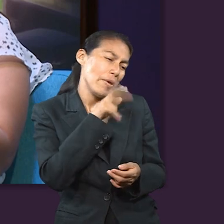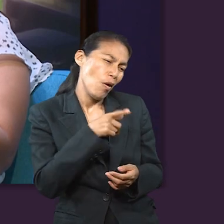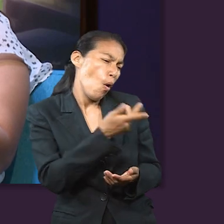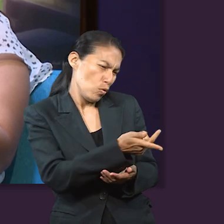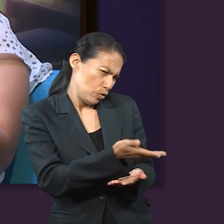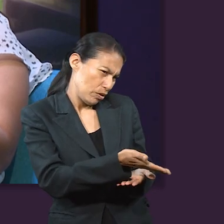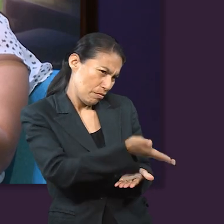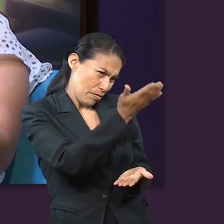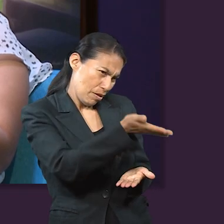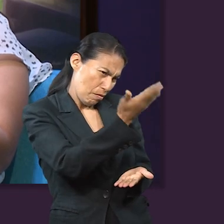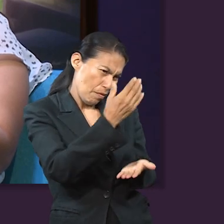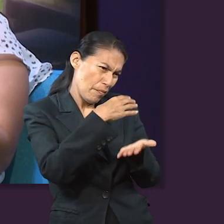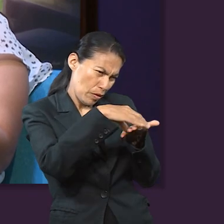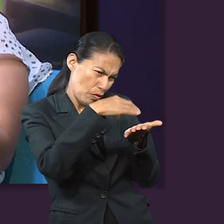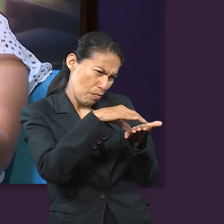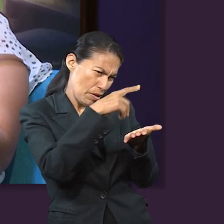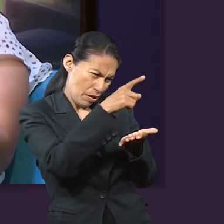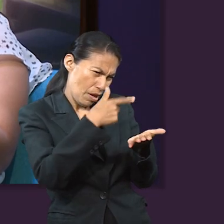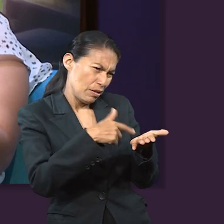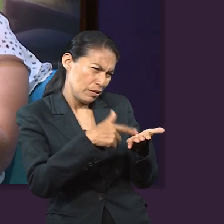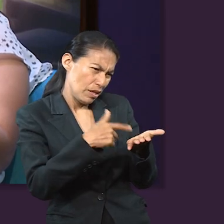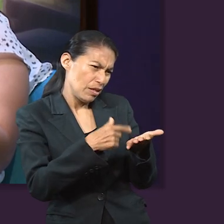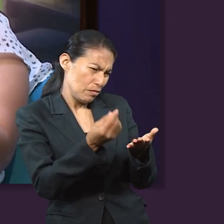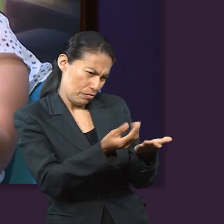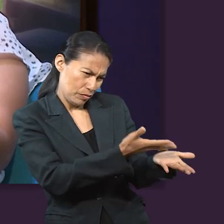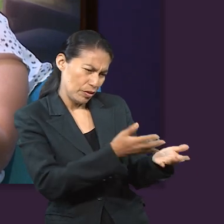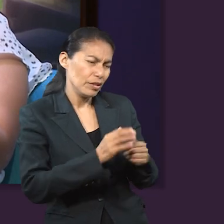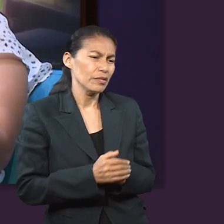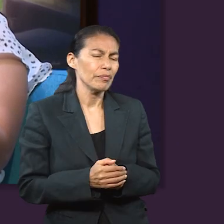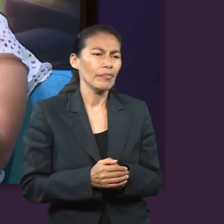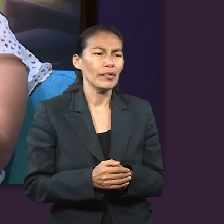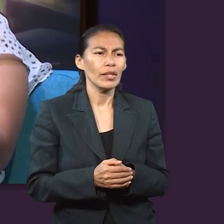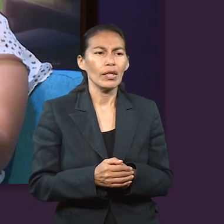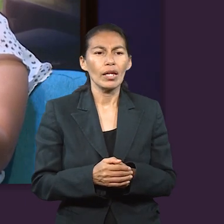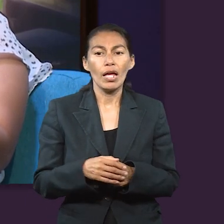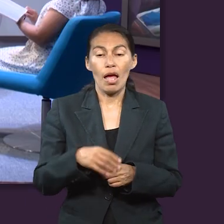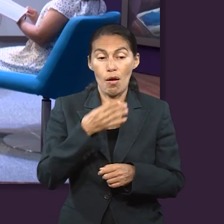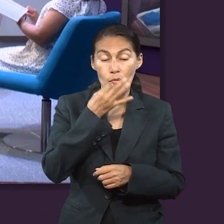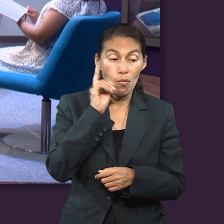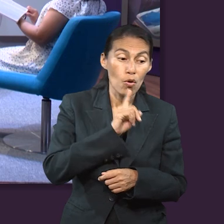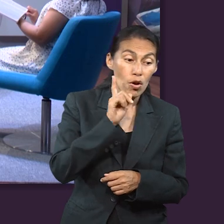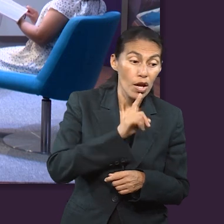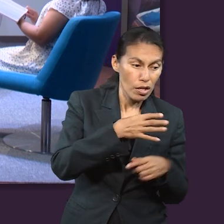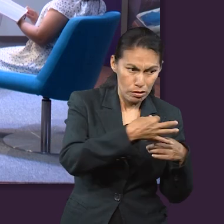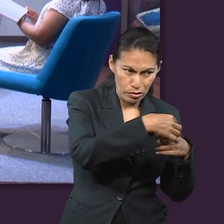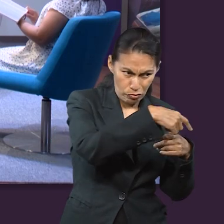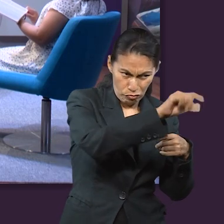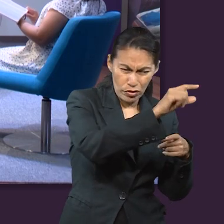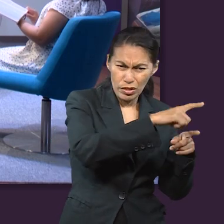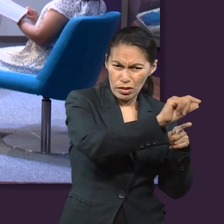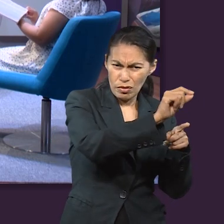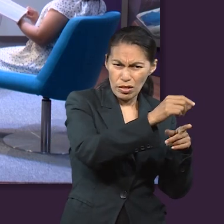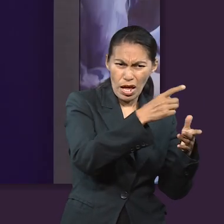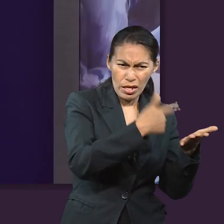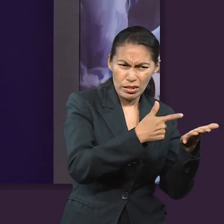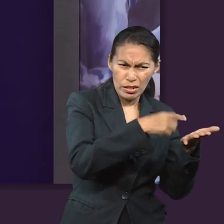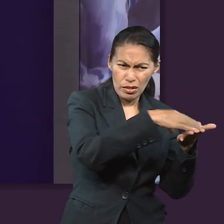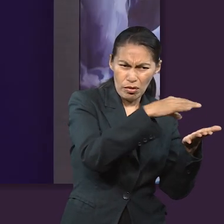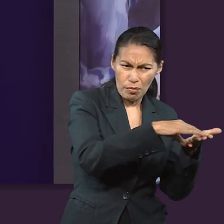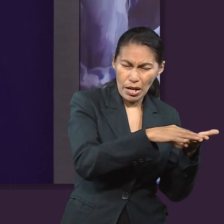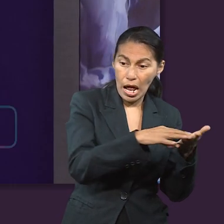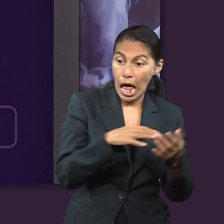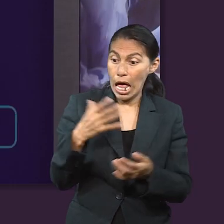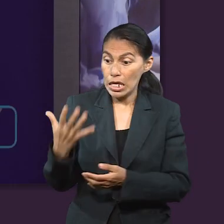ustedes. Es mejor que vayan a los que venden aceite y compren para ustedes mismas. Pero mientras iban a comprar el aceite, llegó el